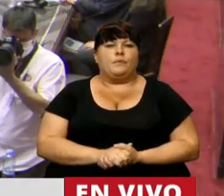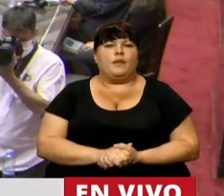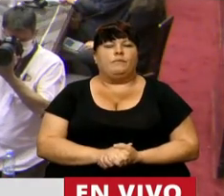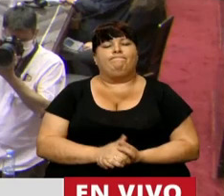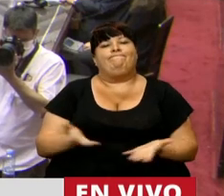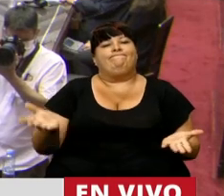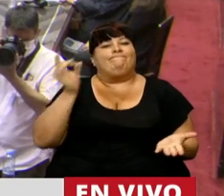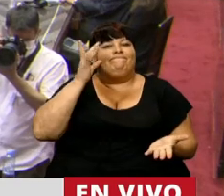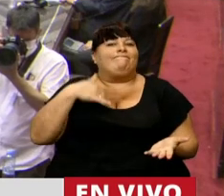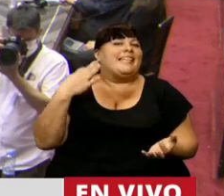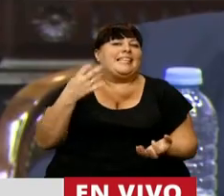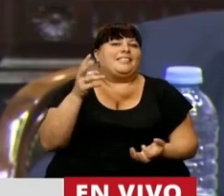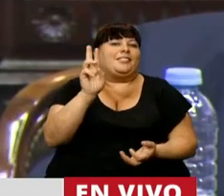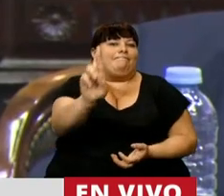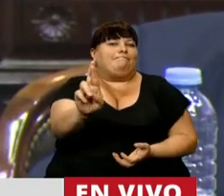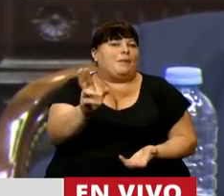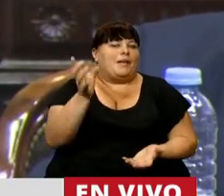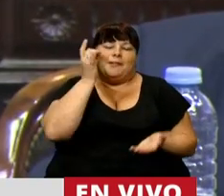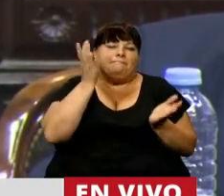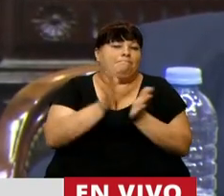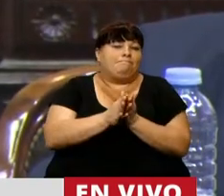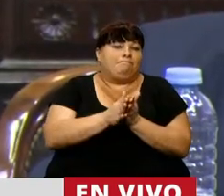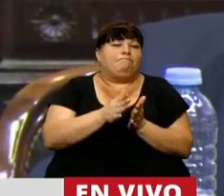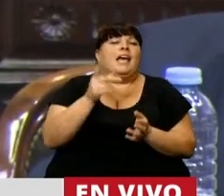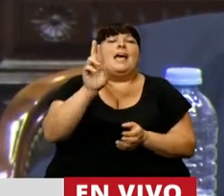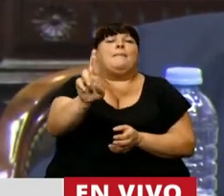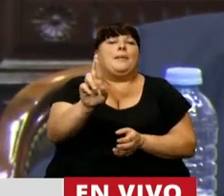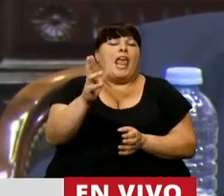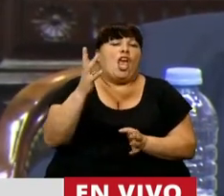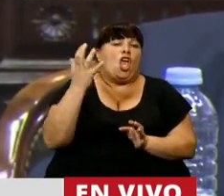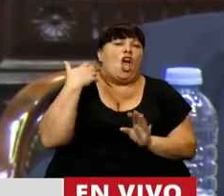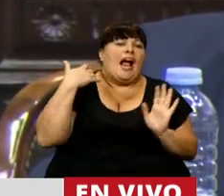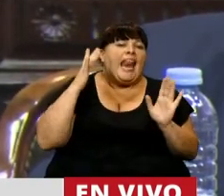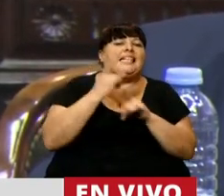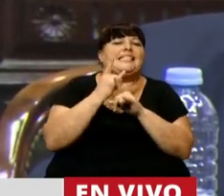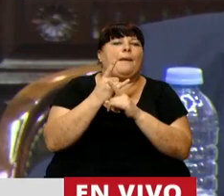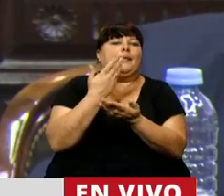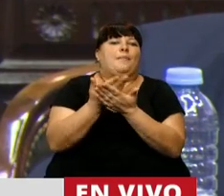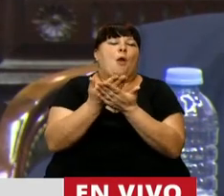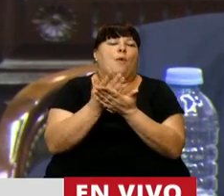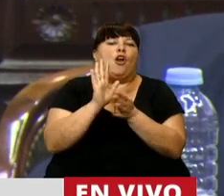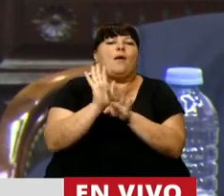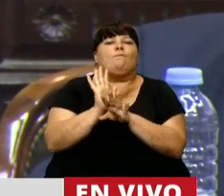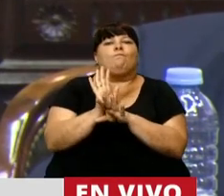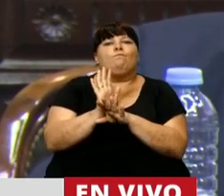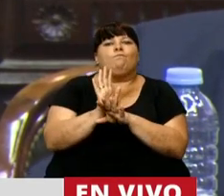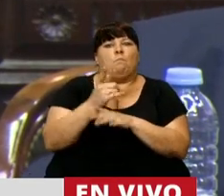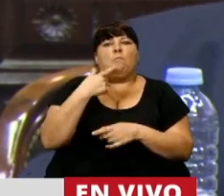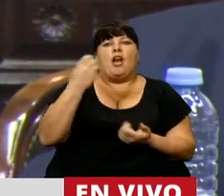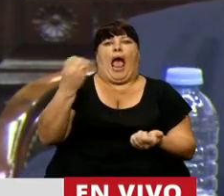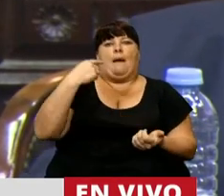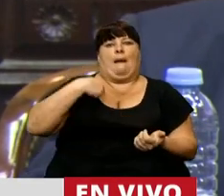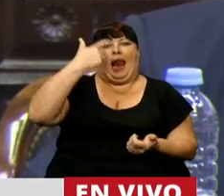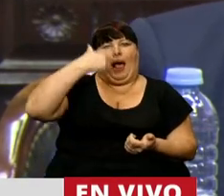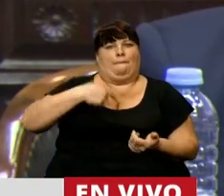Lamento tener que hacer esta cuestión de privilegio. Las cuestiones de privilegio en general se plantean en términos del agravio